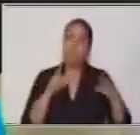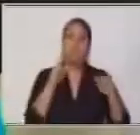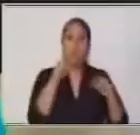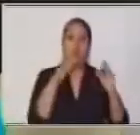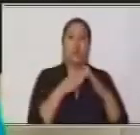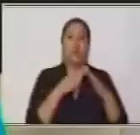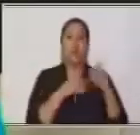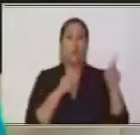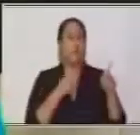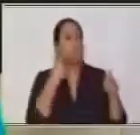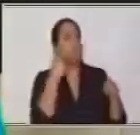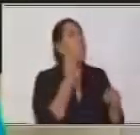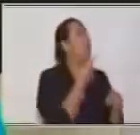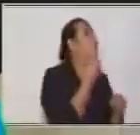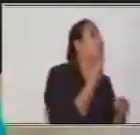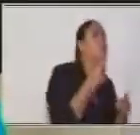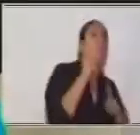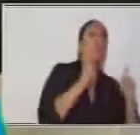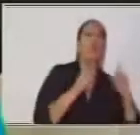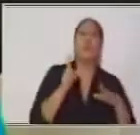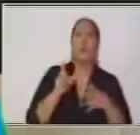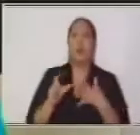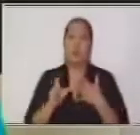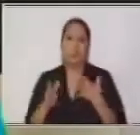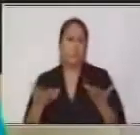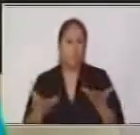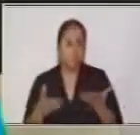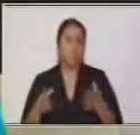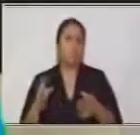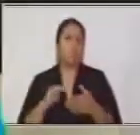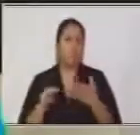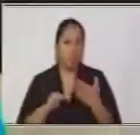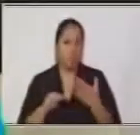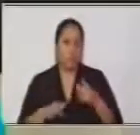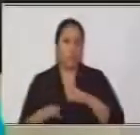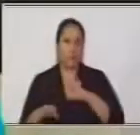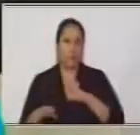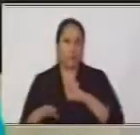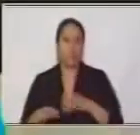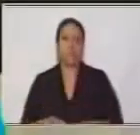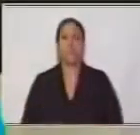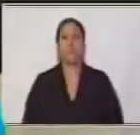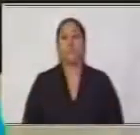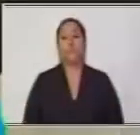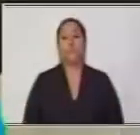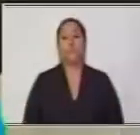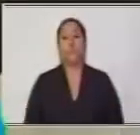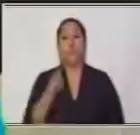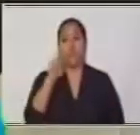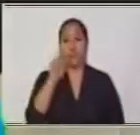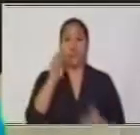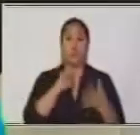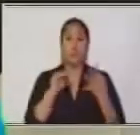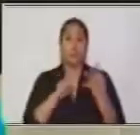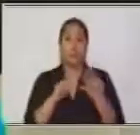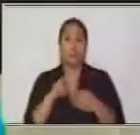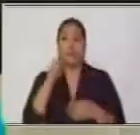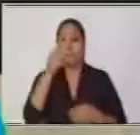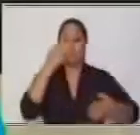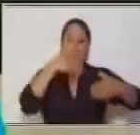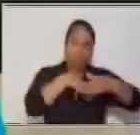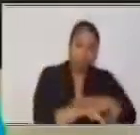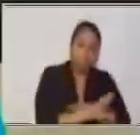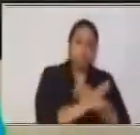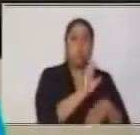que tengamos, pues ahí al alcance. Ese material lo vamos a guardar, cuando tengamos nuestras